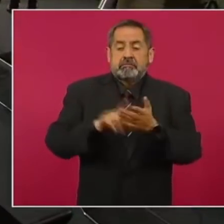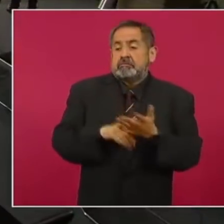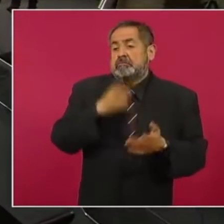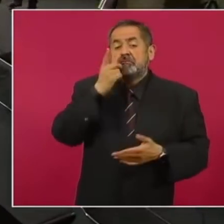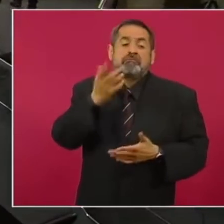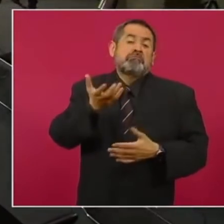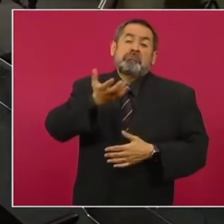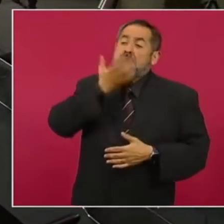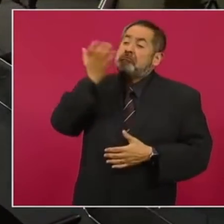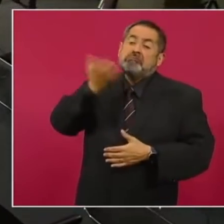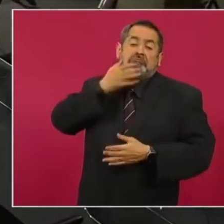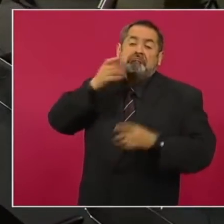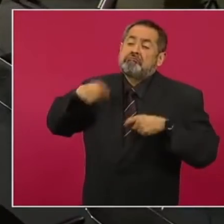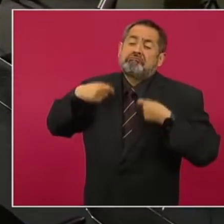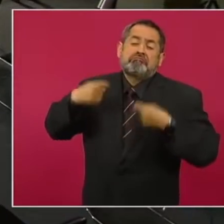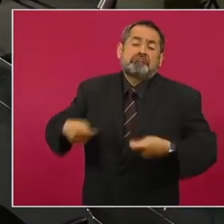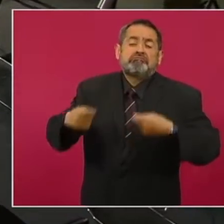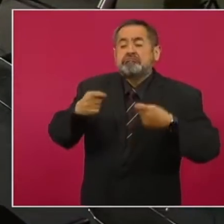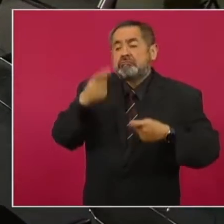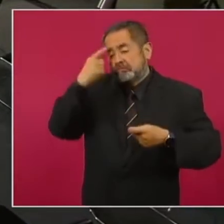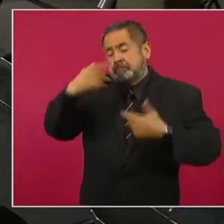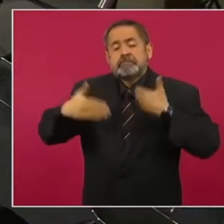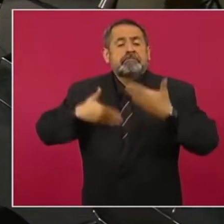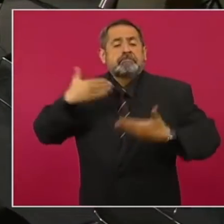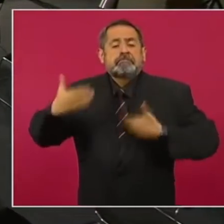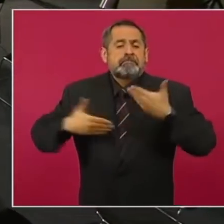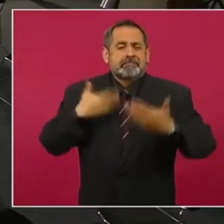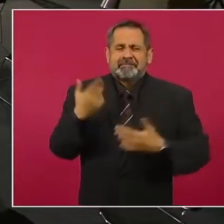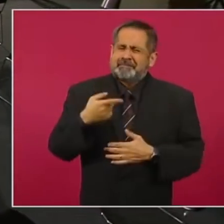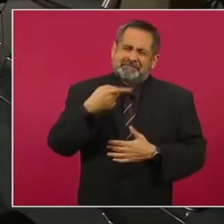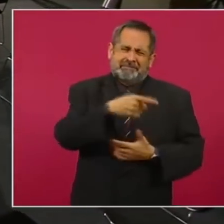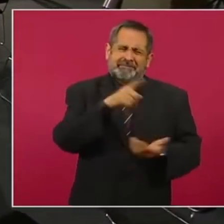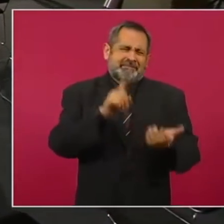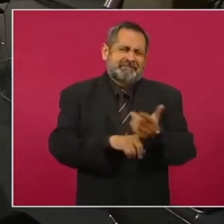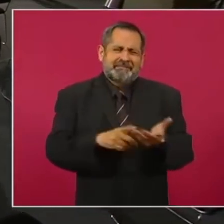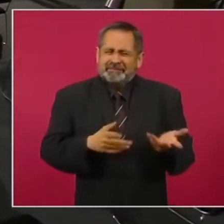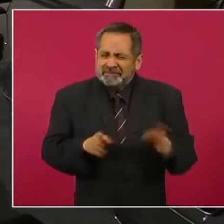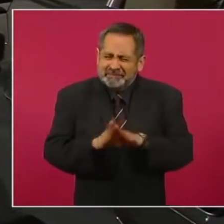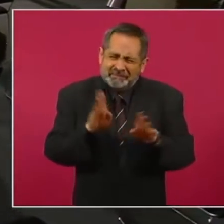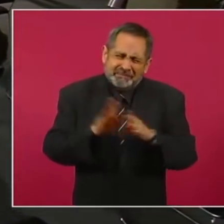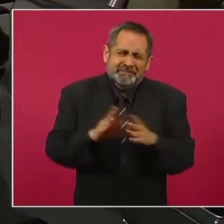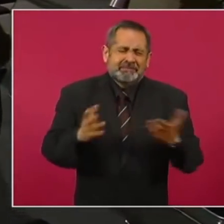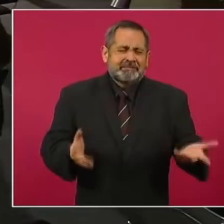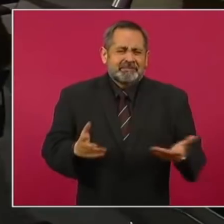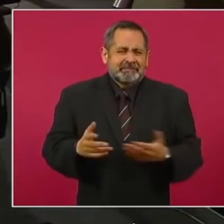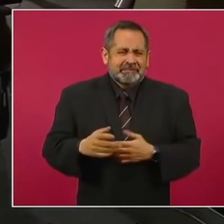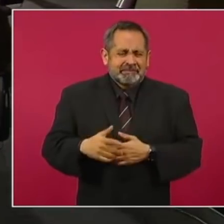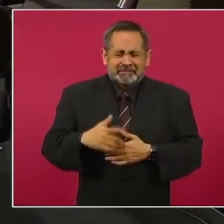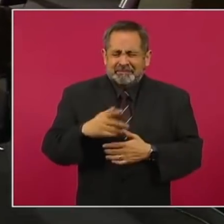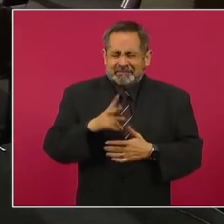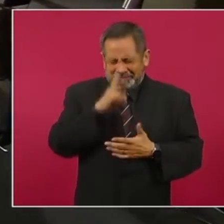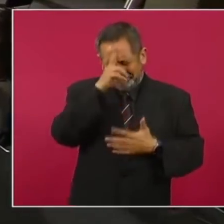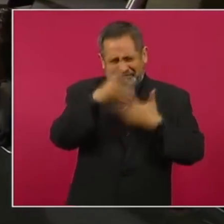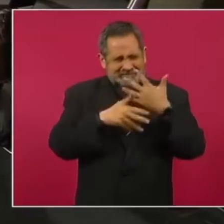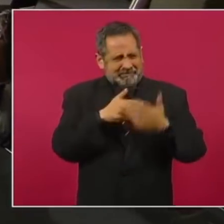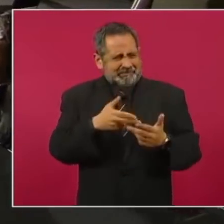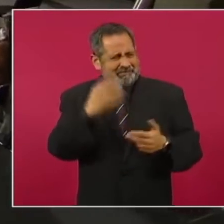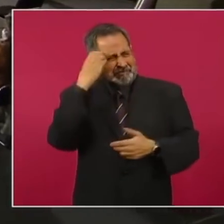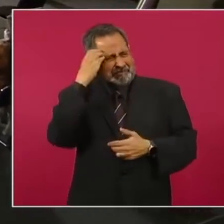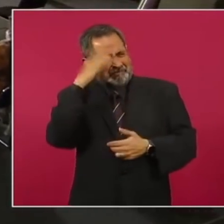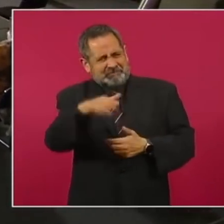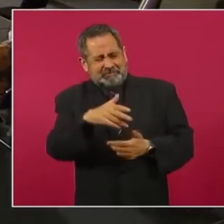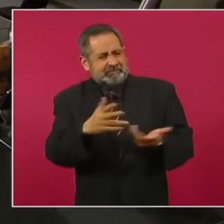tradiciones o entretenimiento con contenidos tóxicos, nocivos y violentos. Así, dado que violencia es